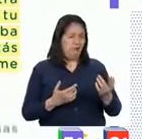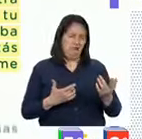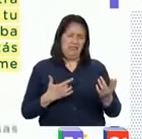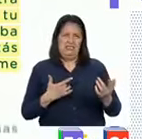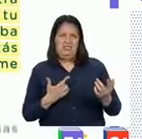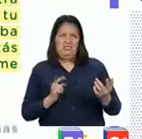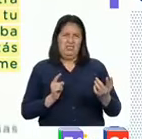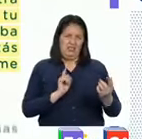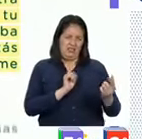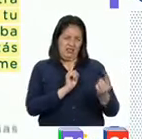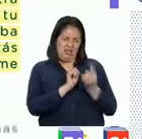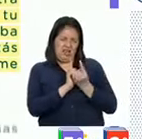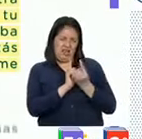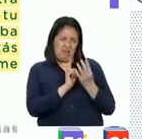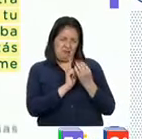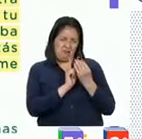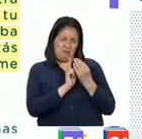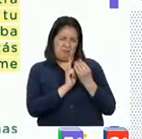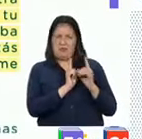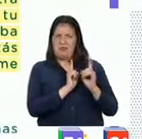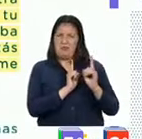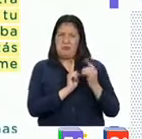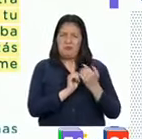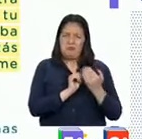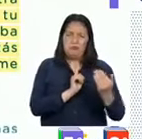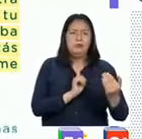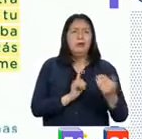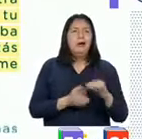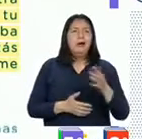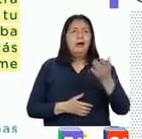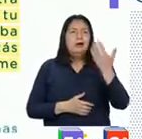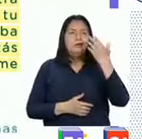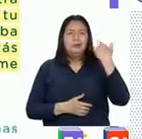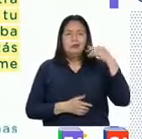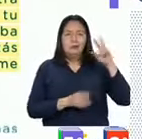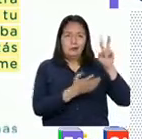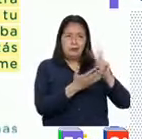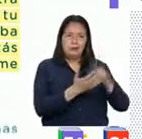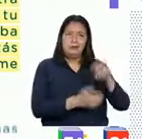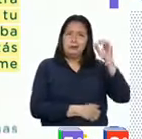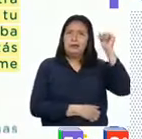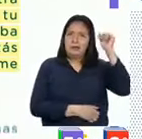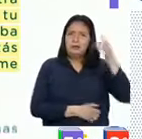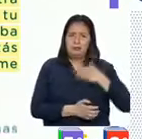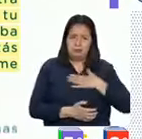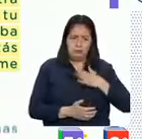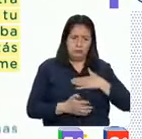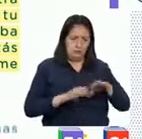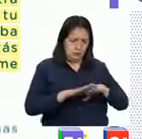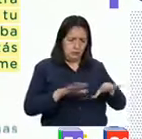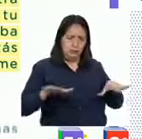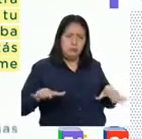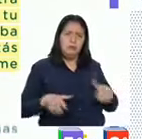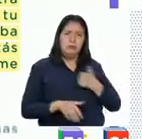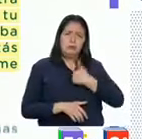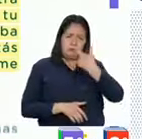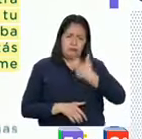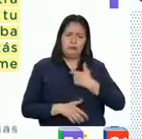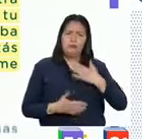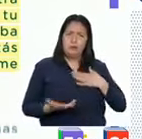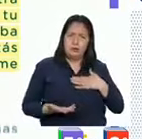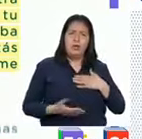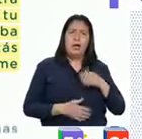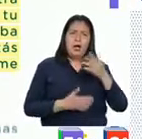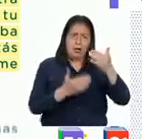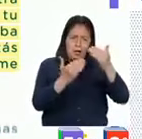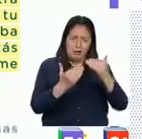incomoda que me hables tan cerca. En el anterior párrafo leí que tengo derecho a mi espacio personal. Este párrafo